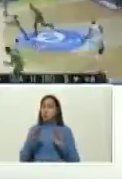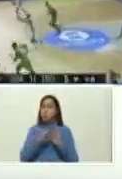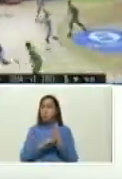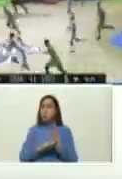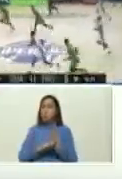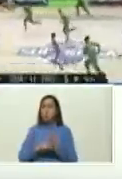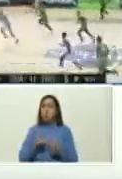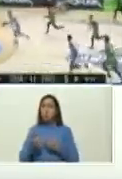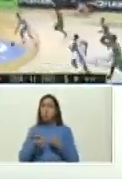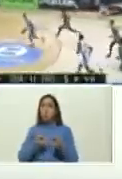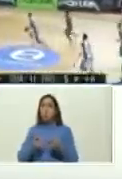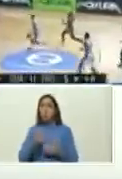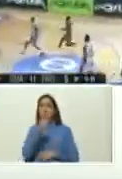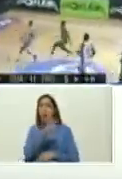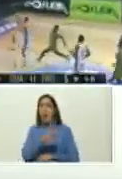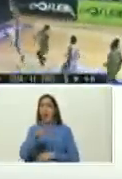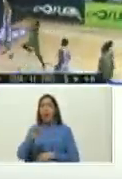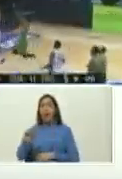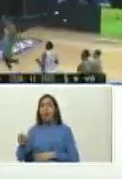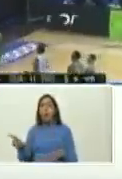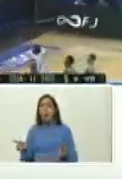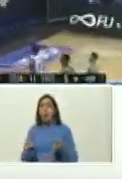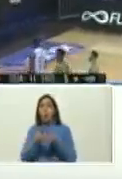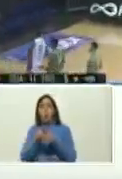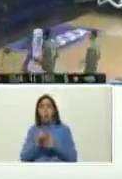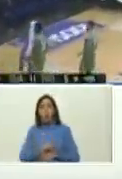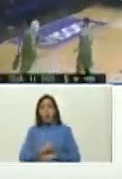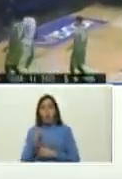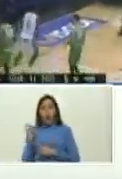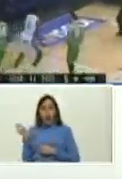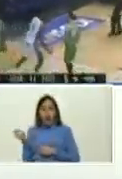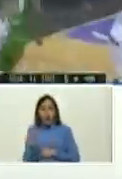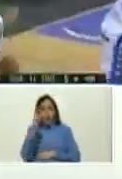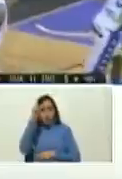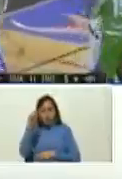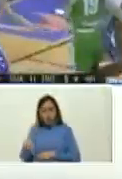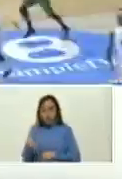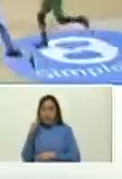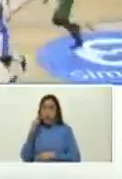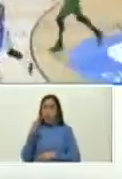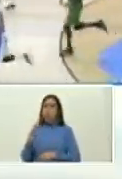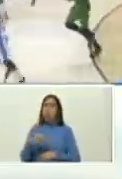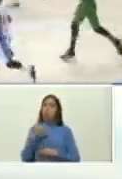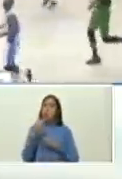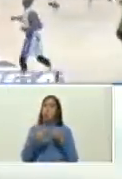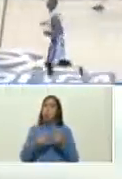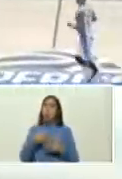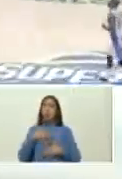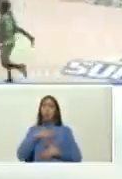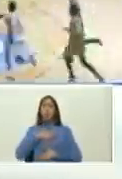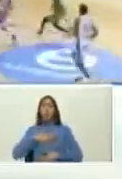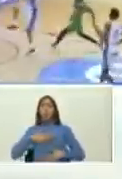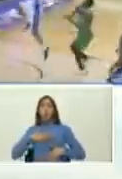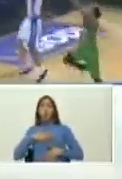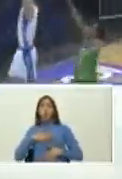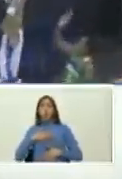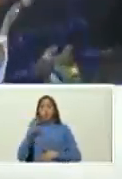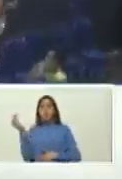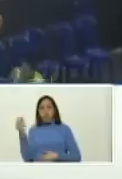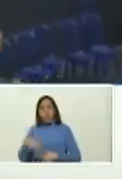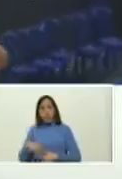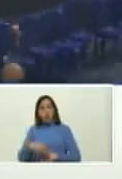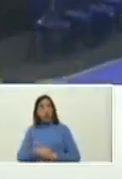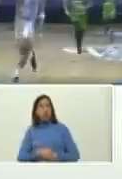bioseguridad las personas así como en el béisbol de la misma forma hemos visto como pueden disfrutar pero yo le añado también